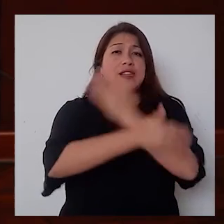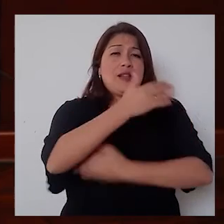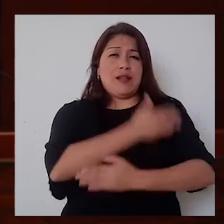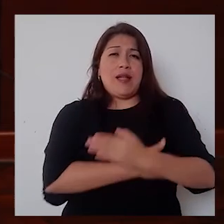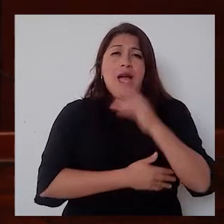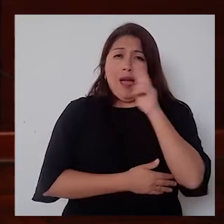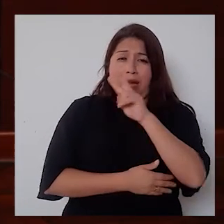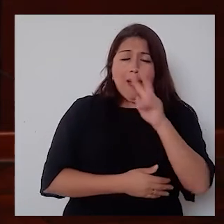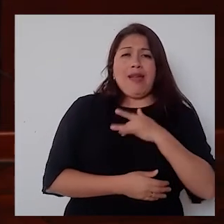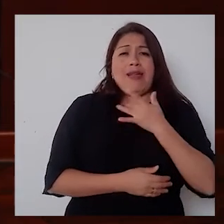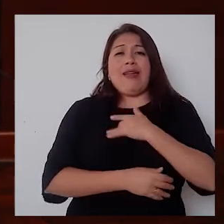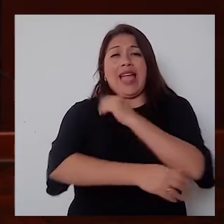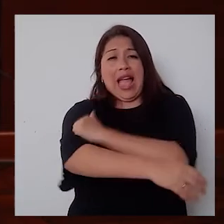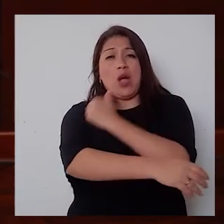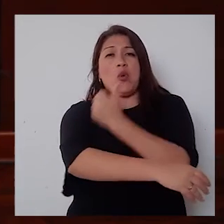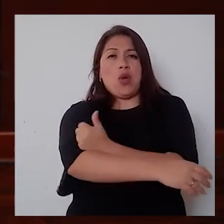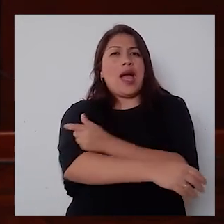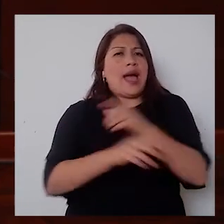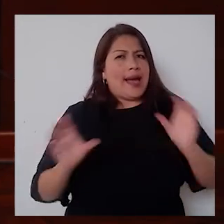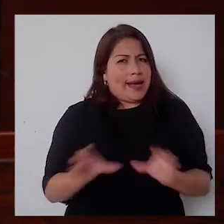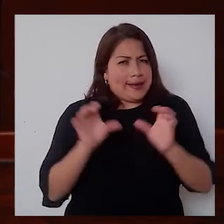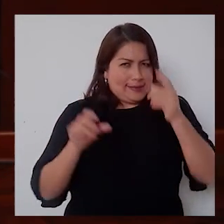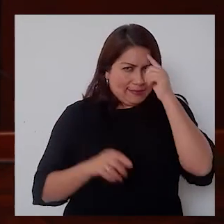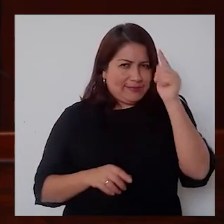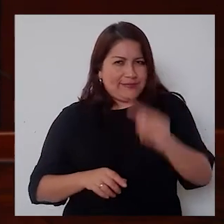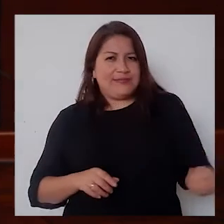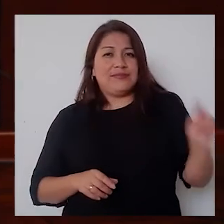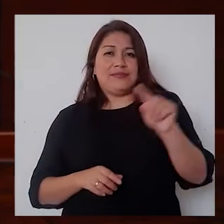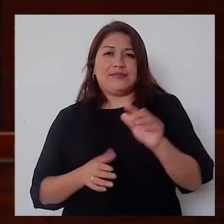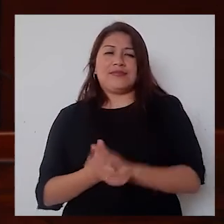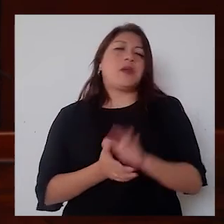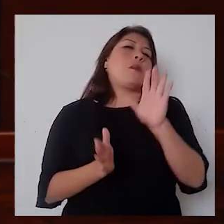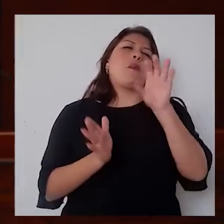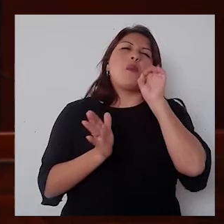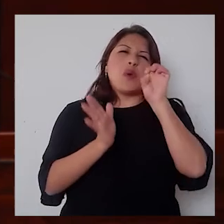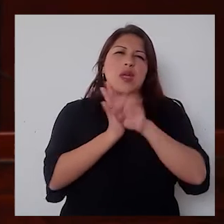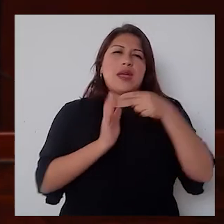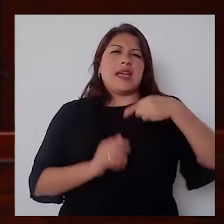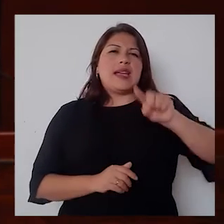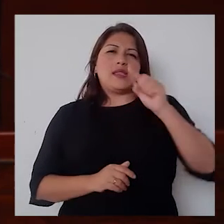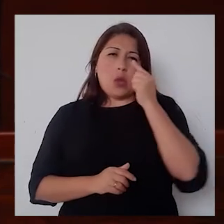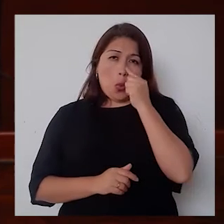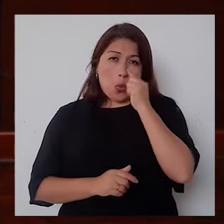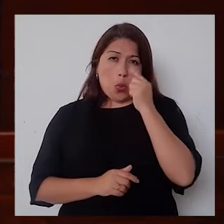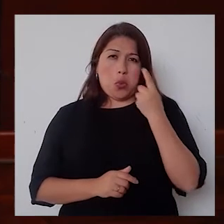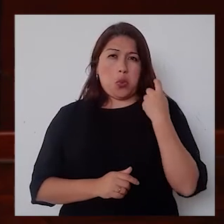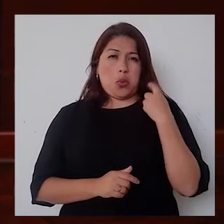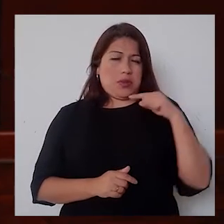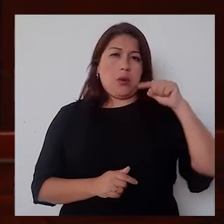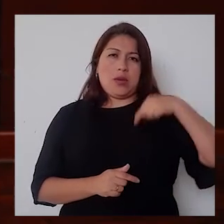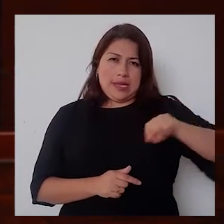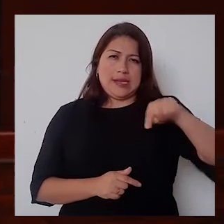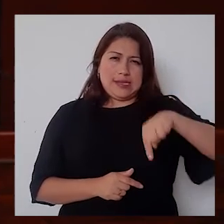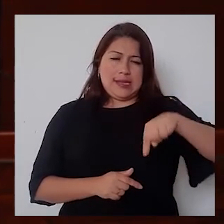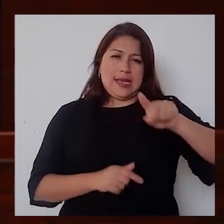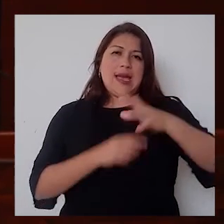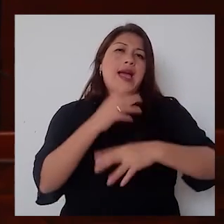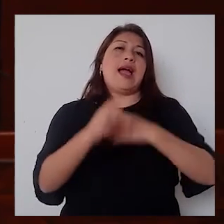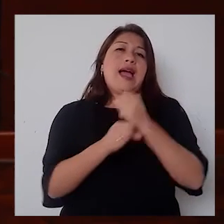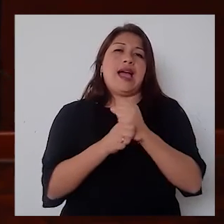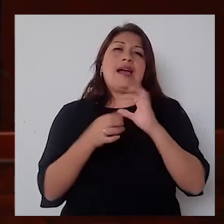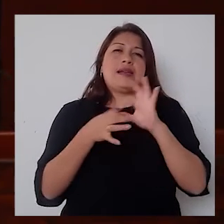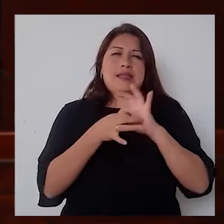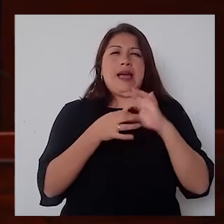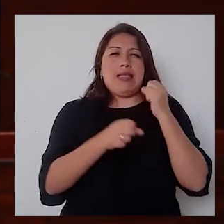y sientan en el Estado que estamos trabajando por ellos. Por ejemplo, en junio de este año, y gracias a un trabajo también articulado desde el